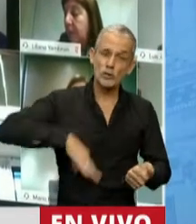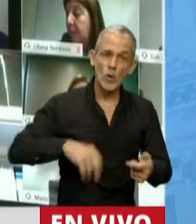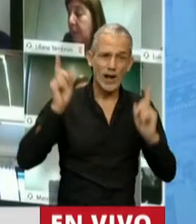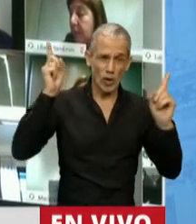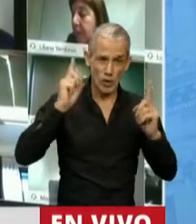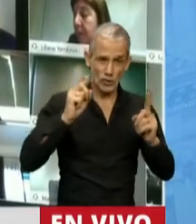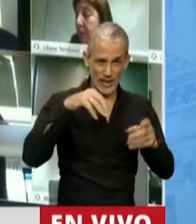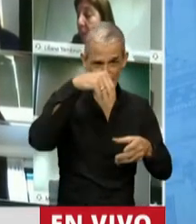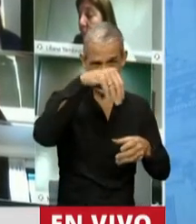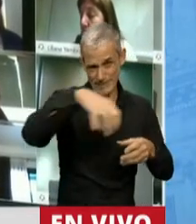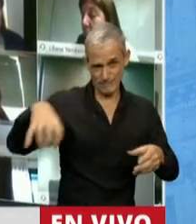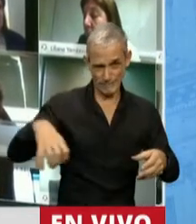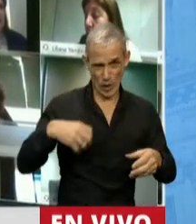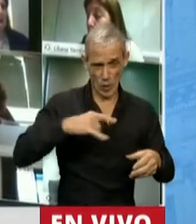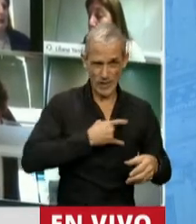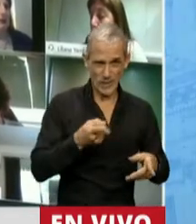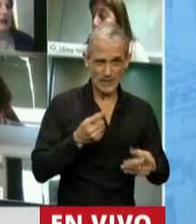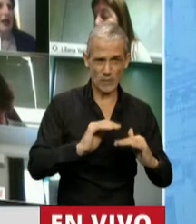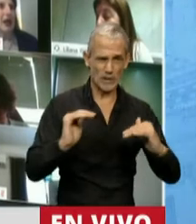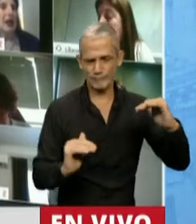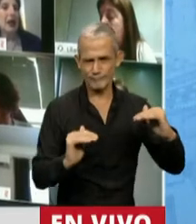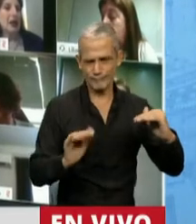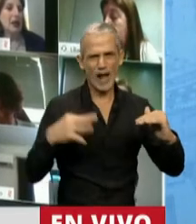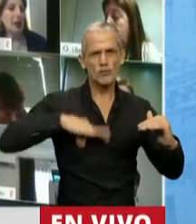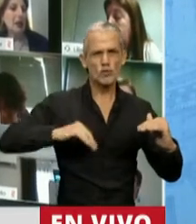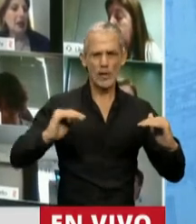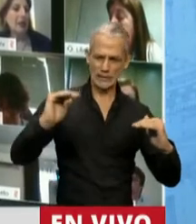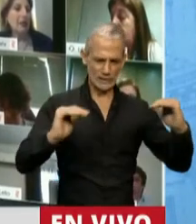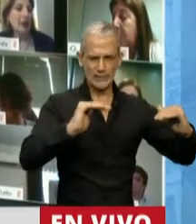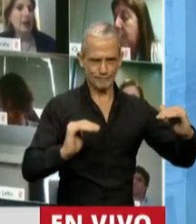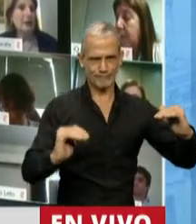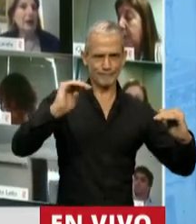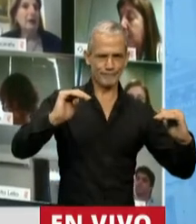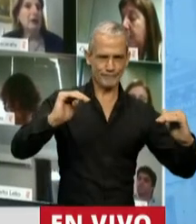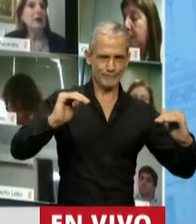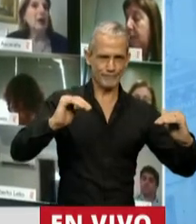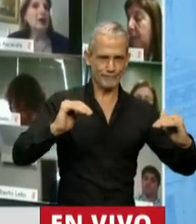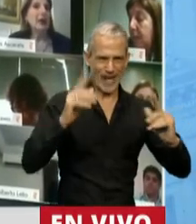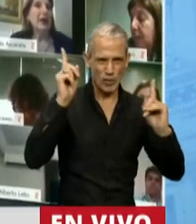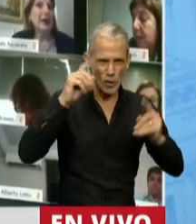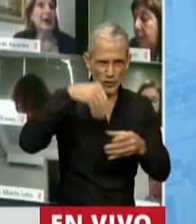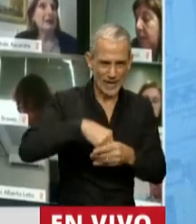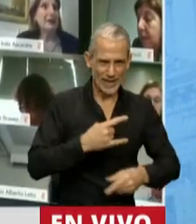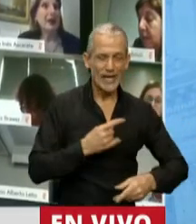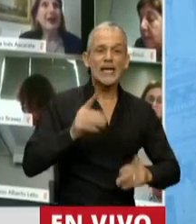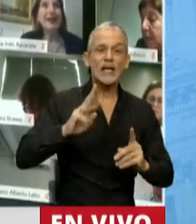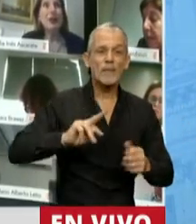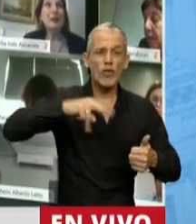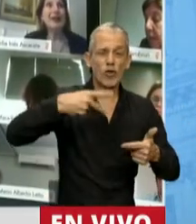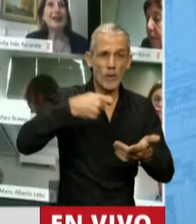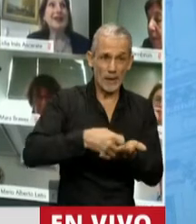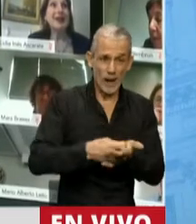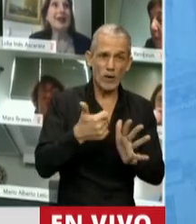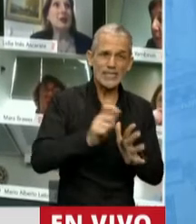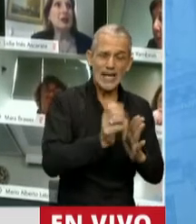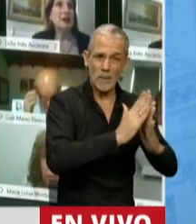docentes, para atender las desigualdades salariales y para el doble pago durante los